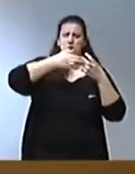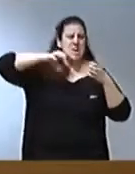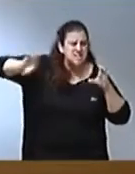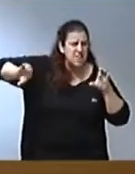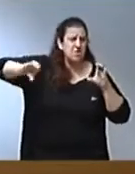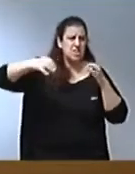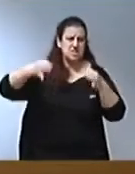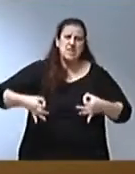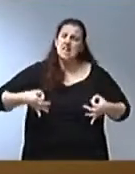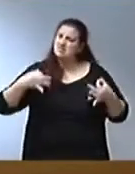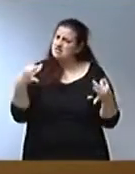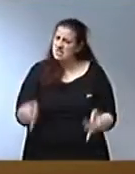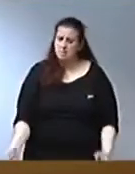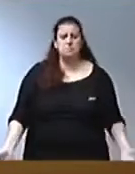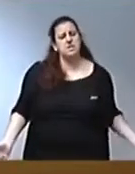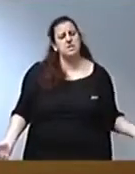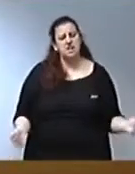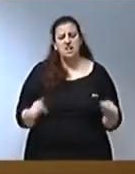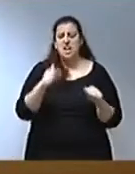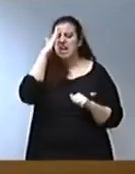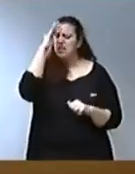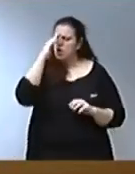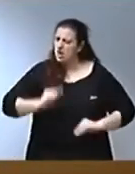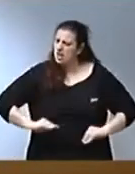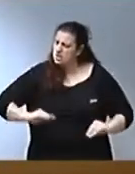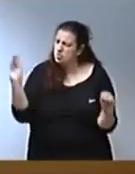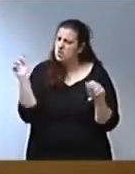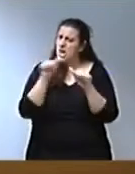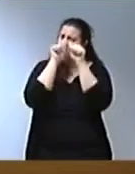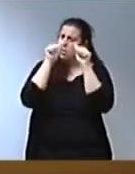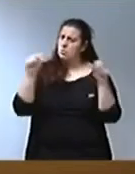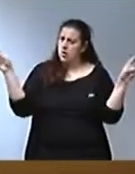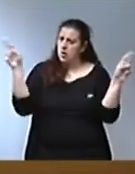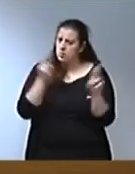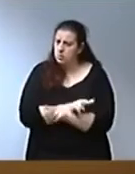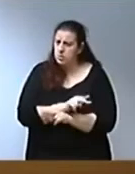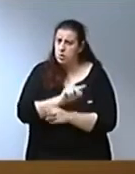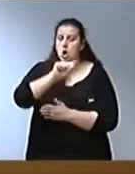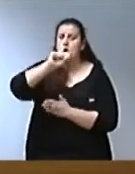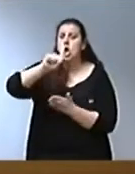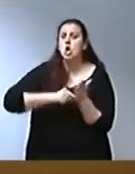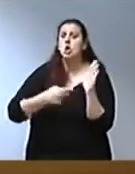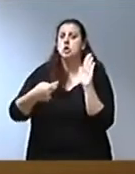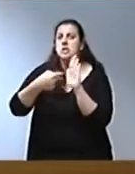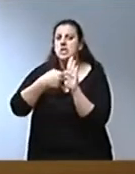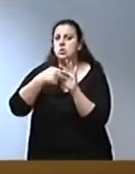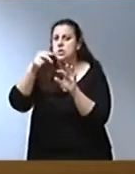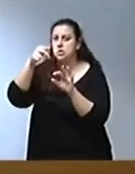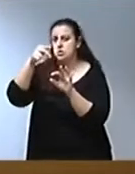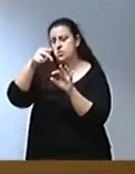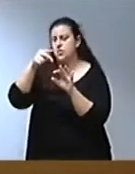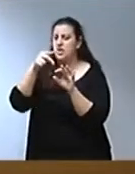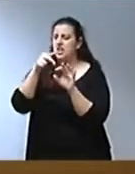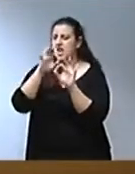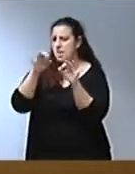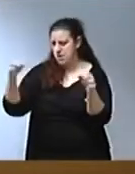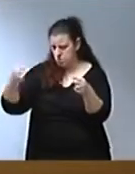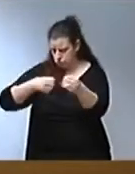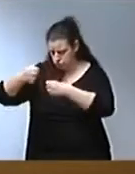Su ideología, su modelo social de la prohibición, del contrato a dedo, de las colas, del hambre y la penuria,